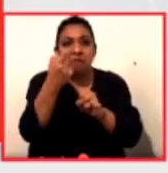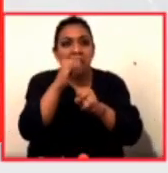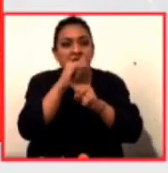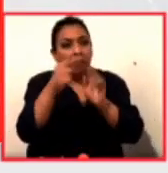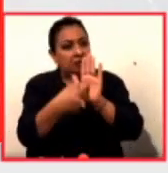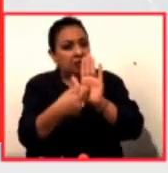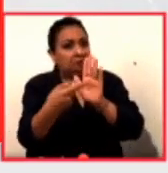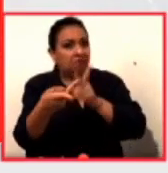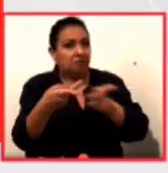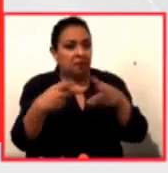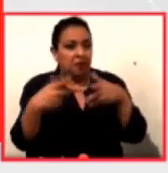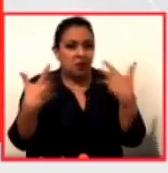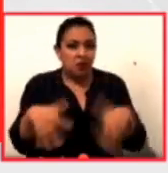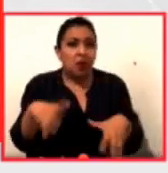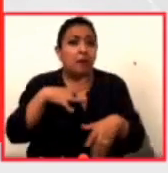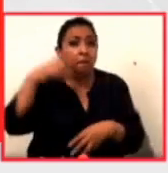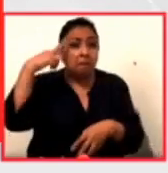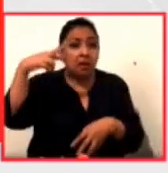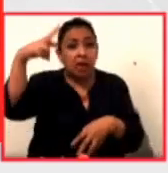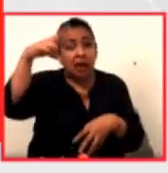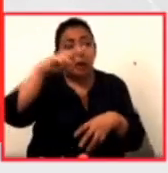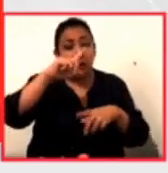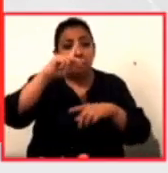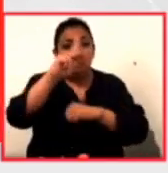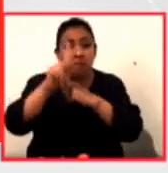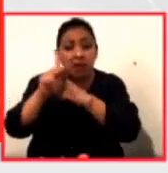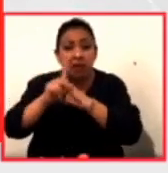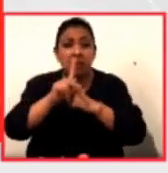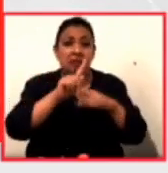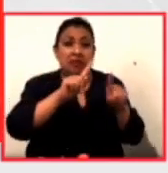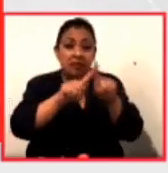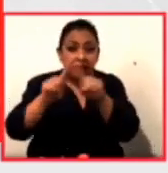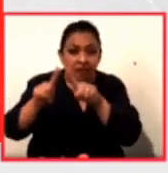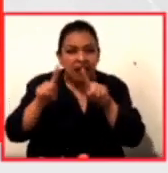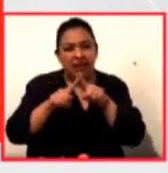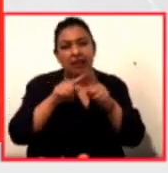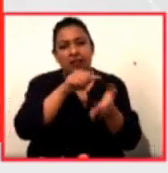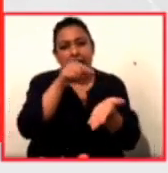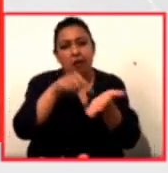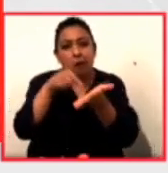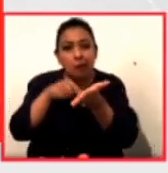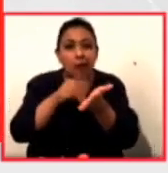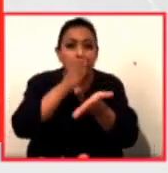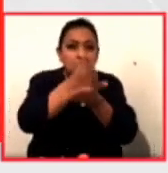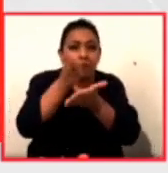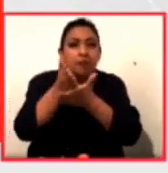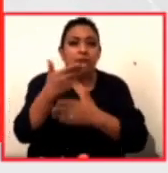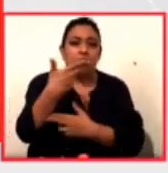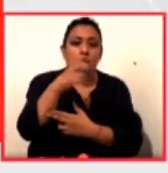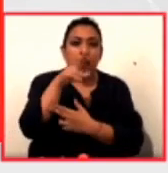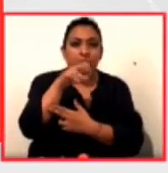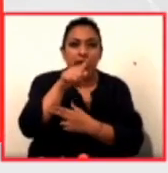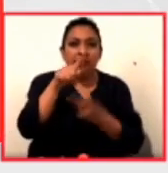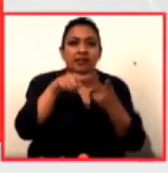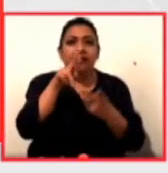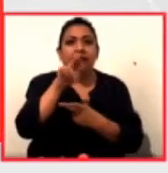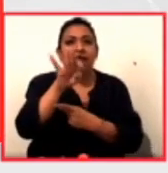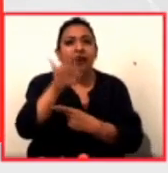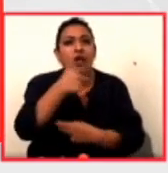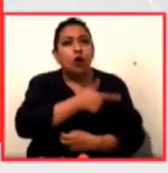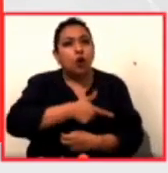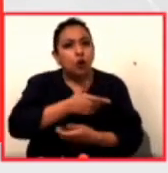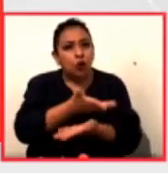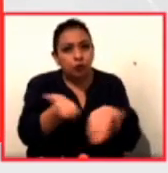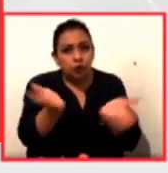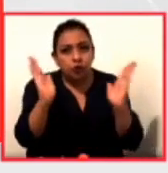preparado. Vamos a viajar a muy diversas naciones, territorios. Bueno, maestro Rodríguez, Rafael García Villegas, qué gusto estar con